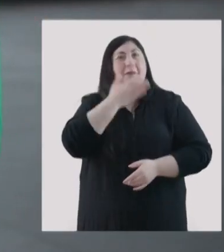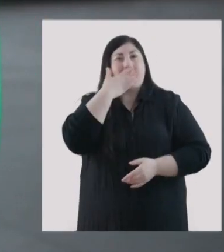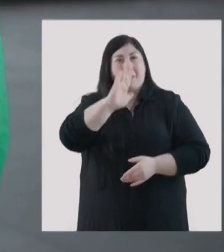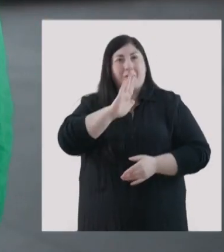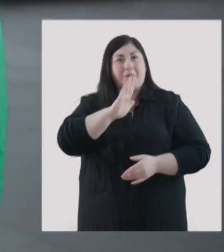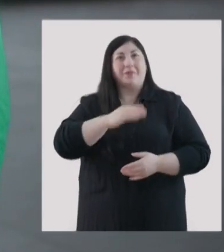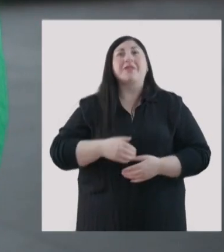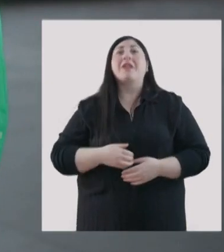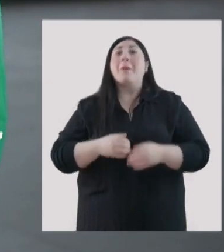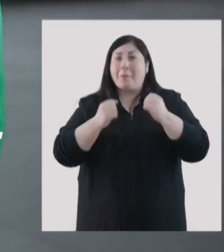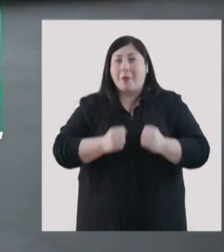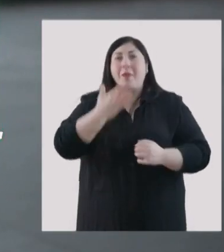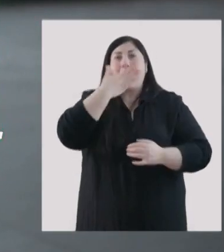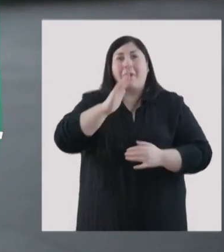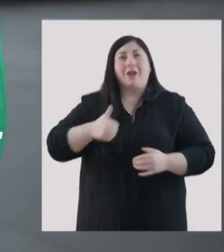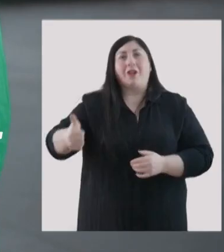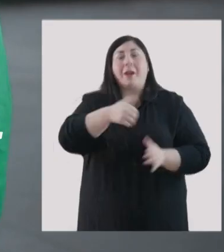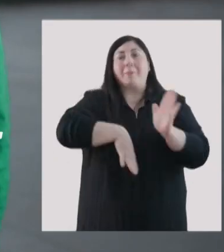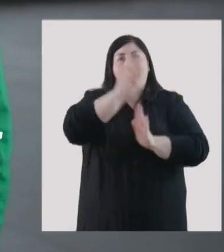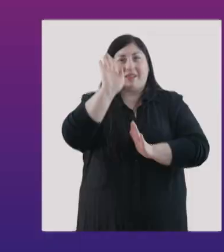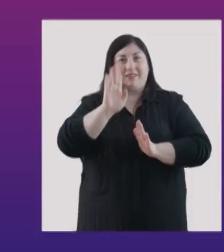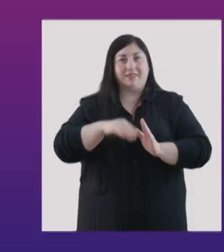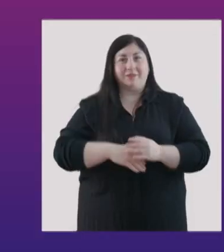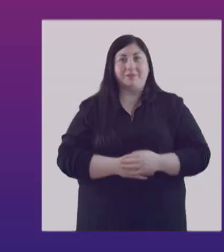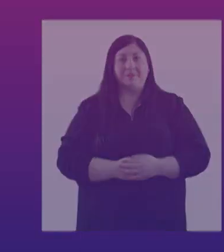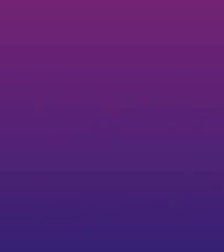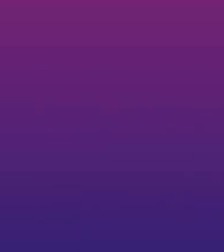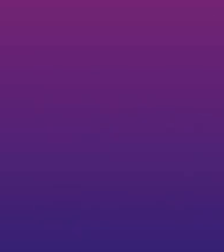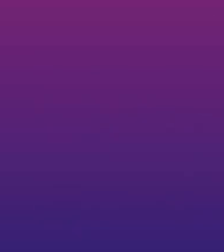por un Chile mejor. Y lo podemos mejorar aún más.